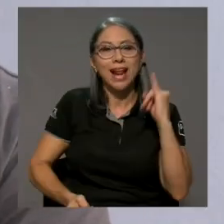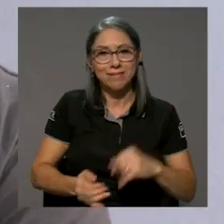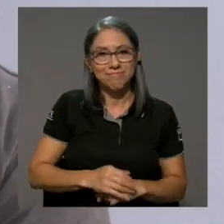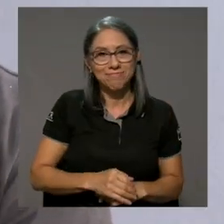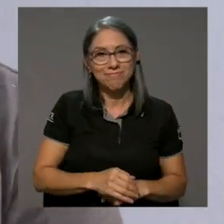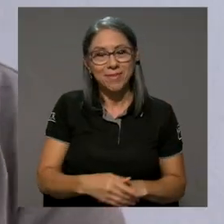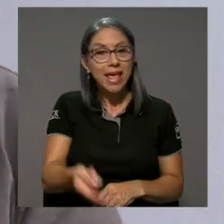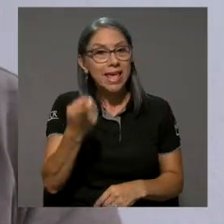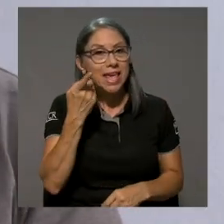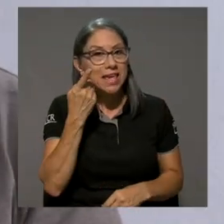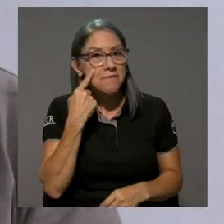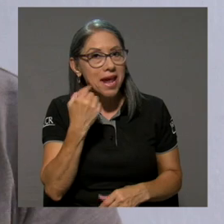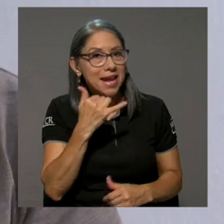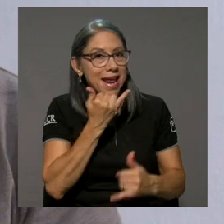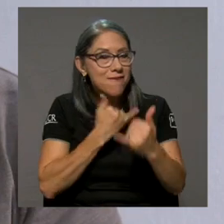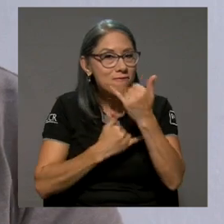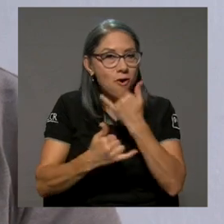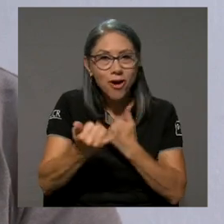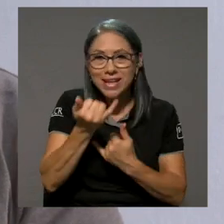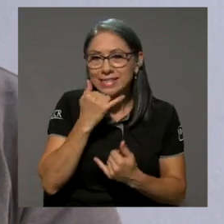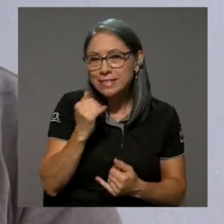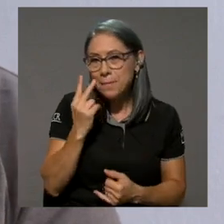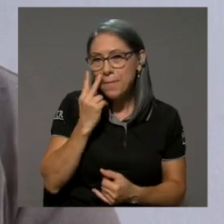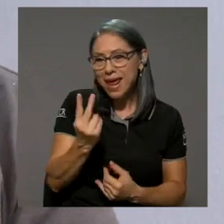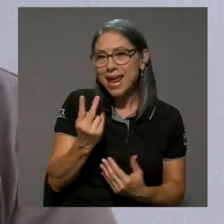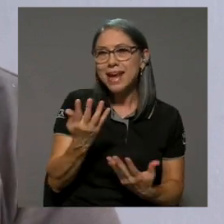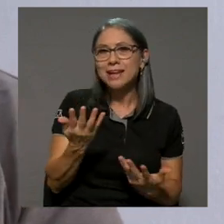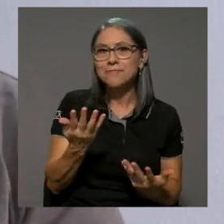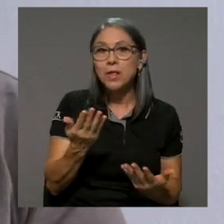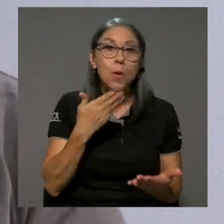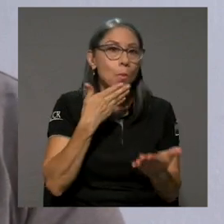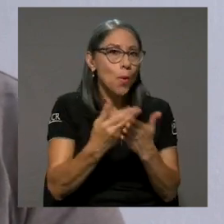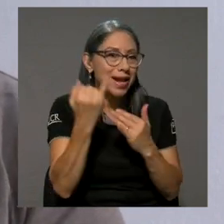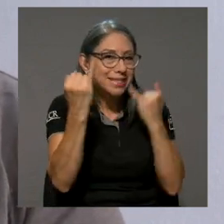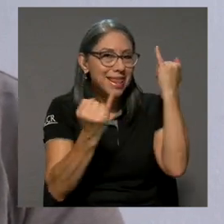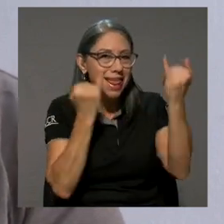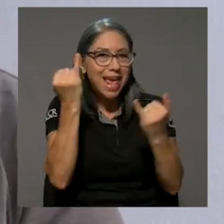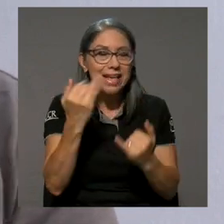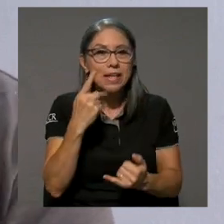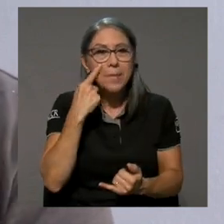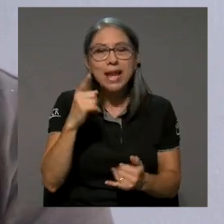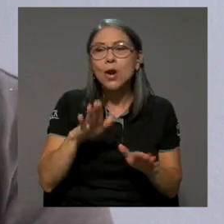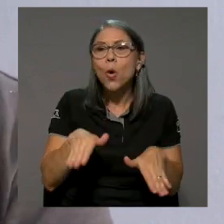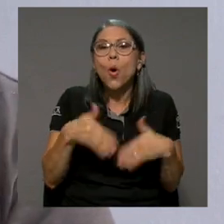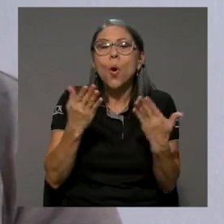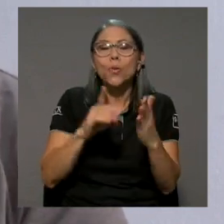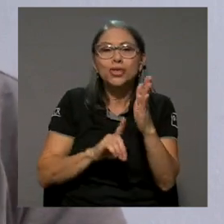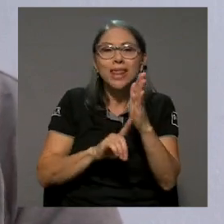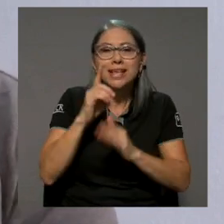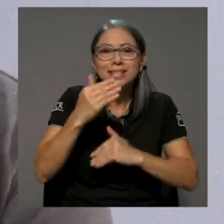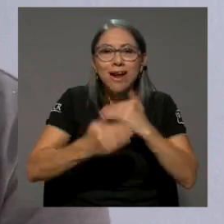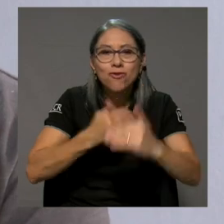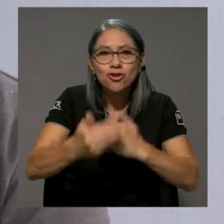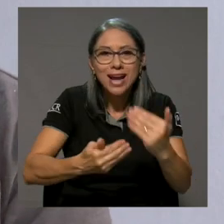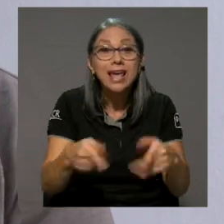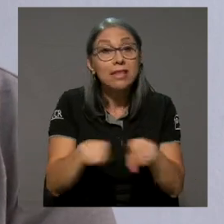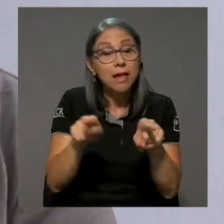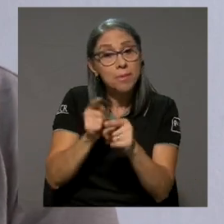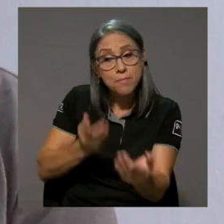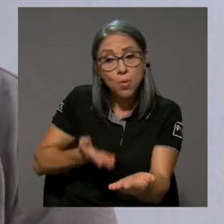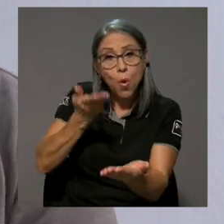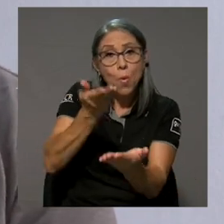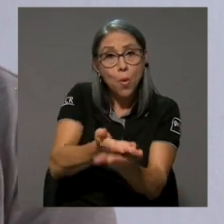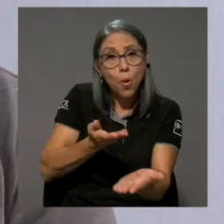al producto final. Y ver errores, ver buenas ideas, ver cómo se desarrollan